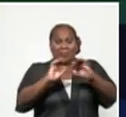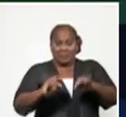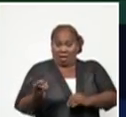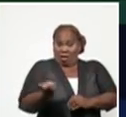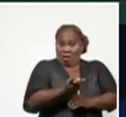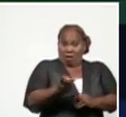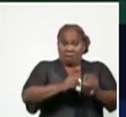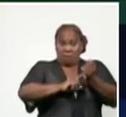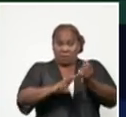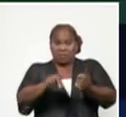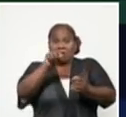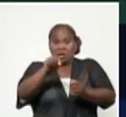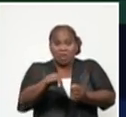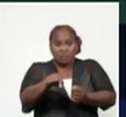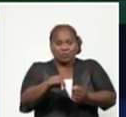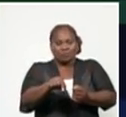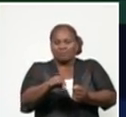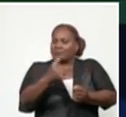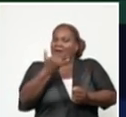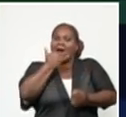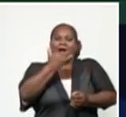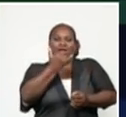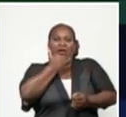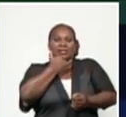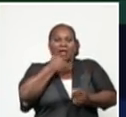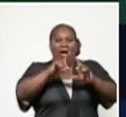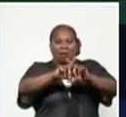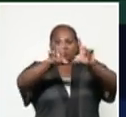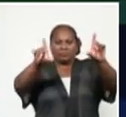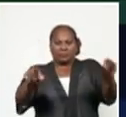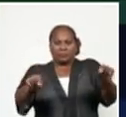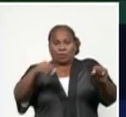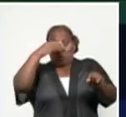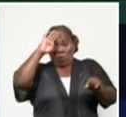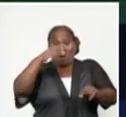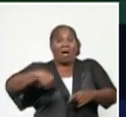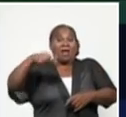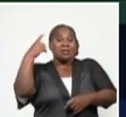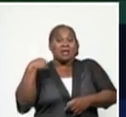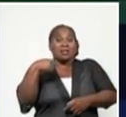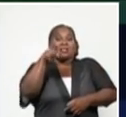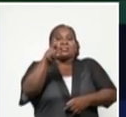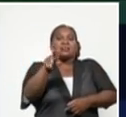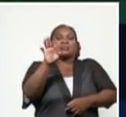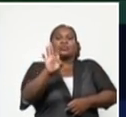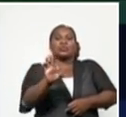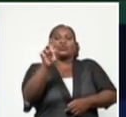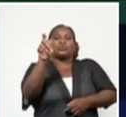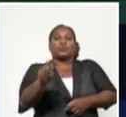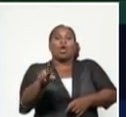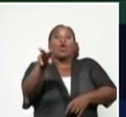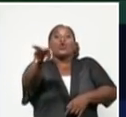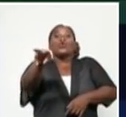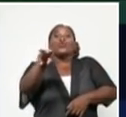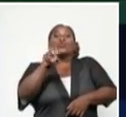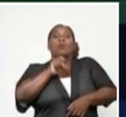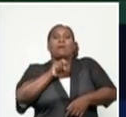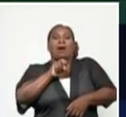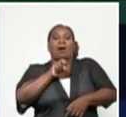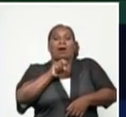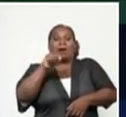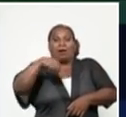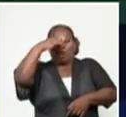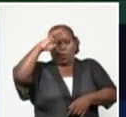compromete, como es lógico, el país. Ayer se diagnosticaron 18 casos nuevos autóctonos en el país,